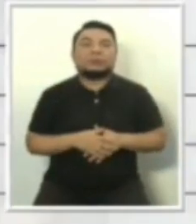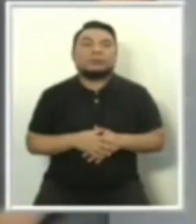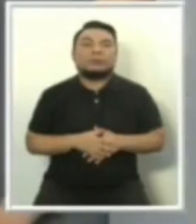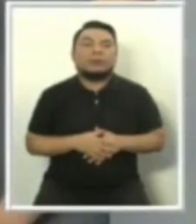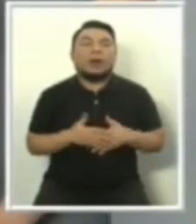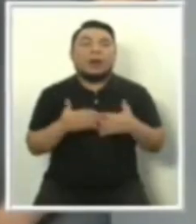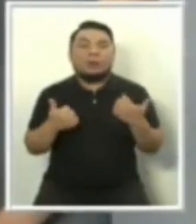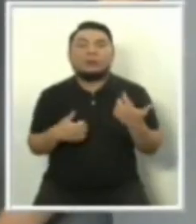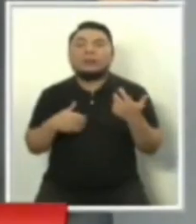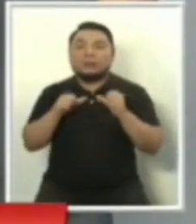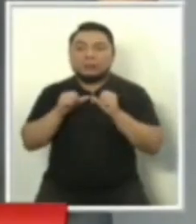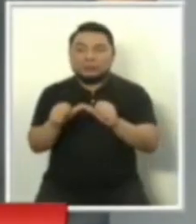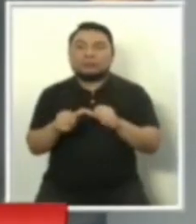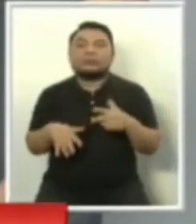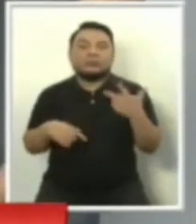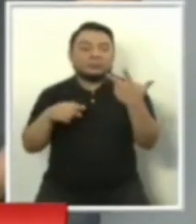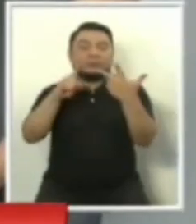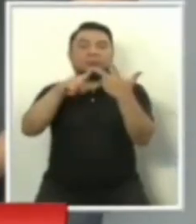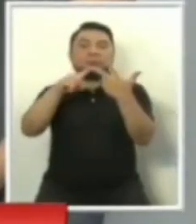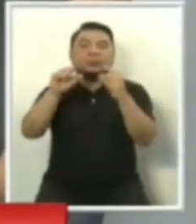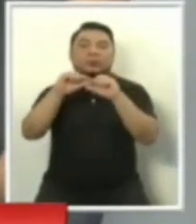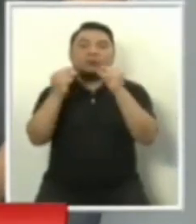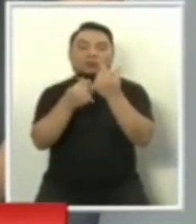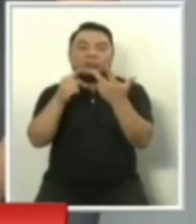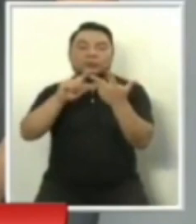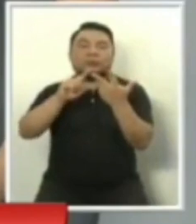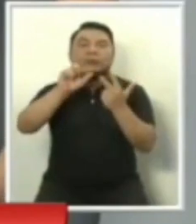Seguimos entonces con el grupo del treinta y uno.